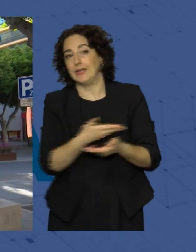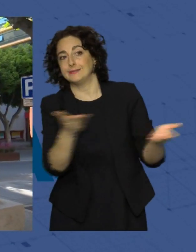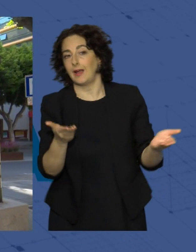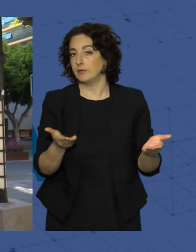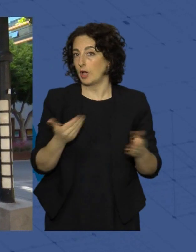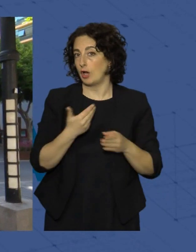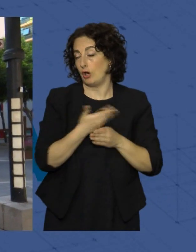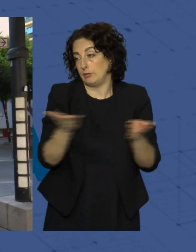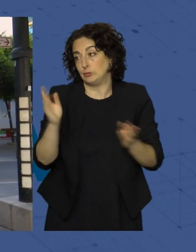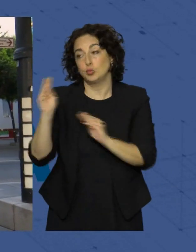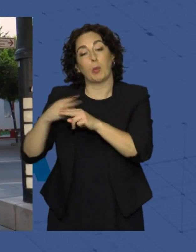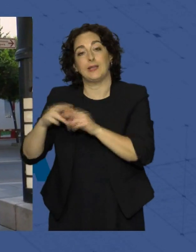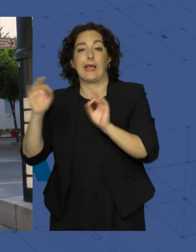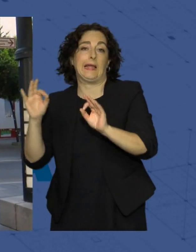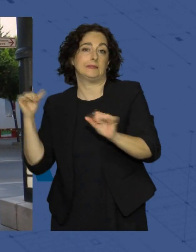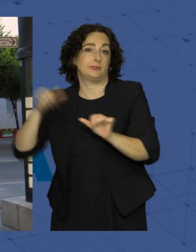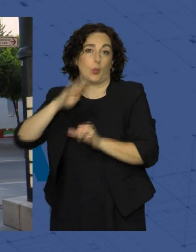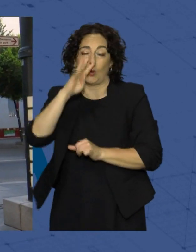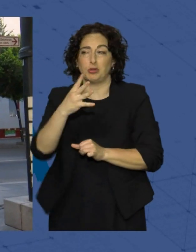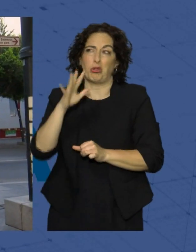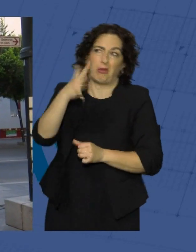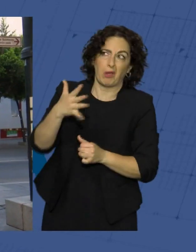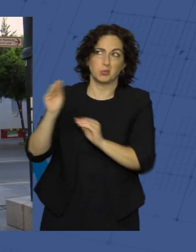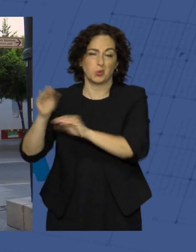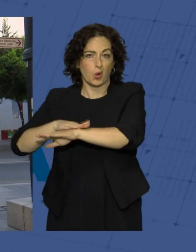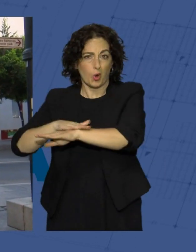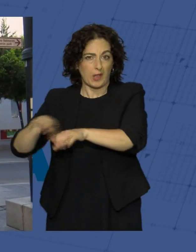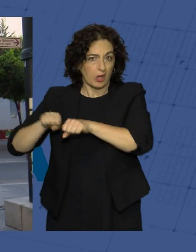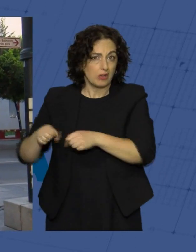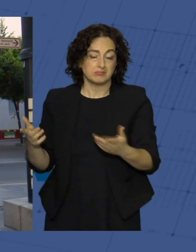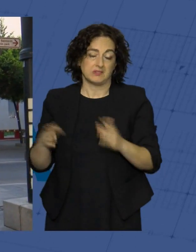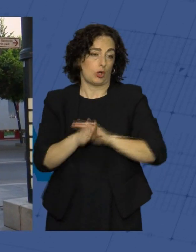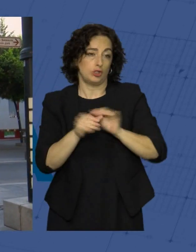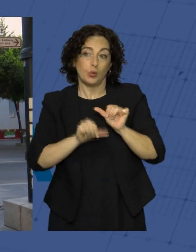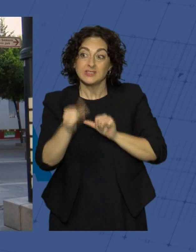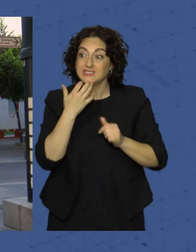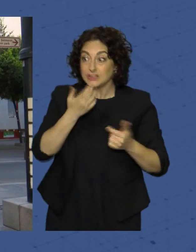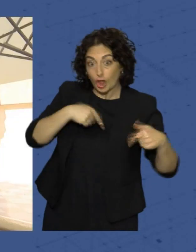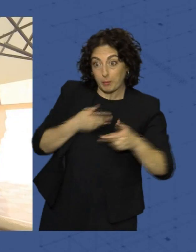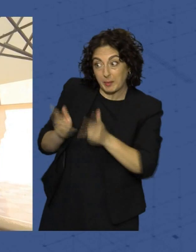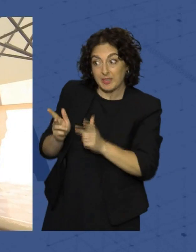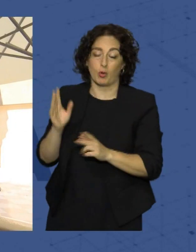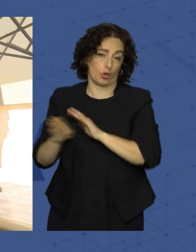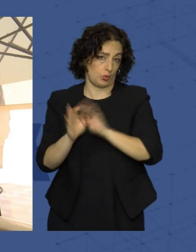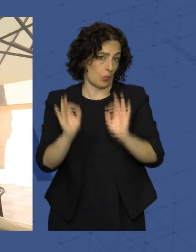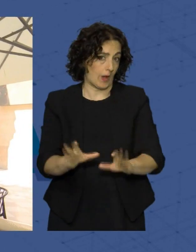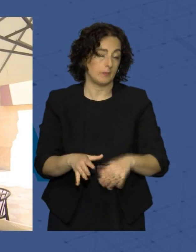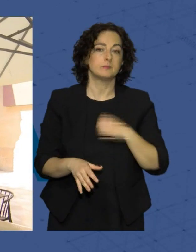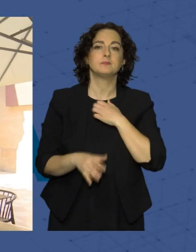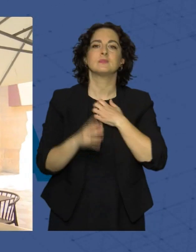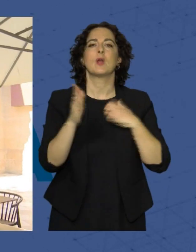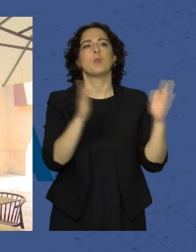Esa la política de Pedro Sánchez durante los cuatro años o cinco que lleva y así seguirá si se lo permitimos a los demás. El momento